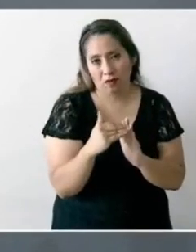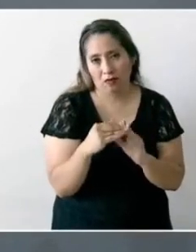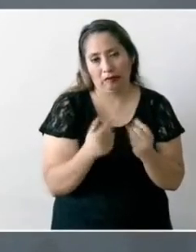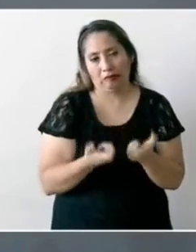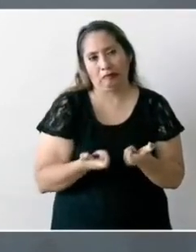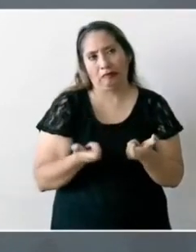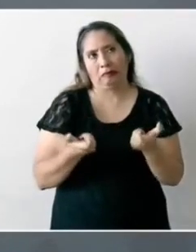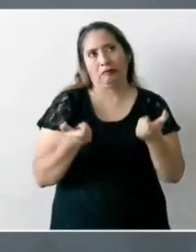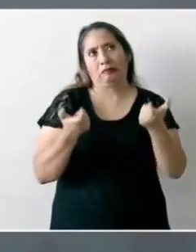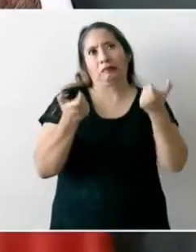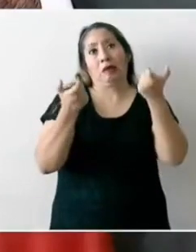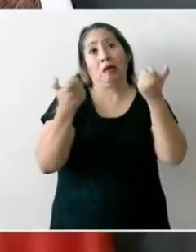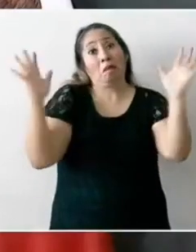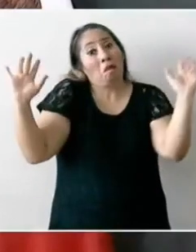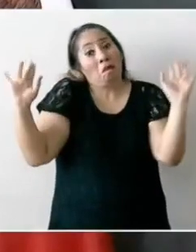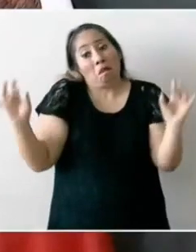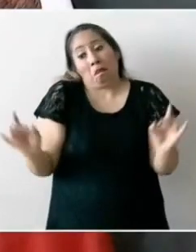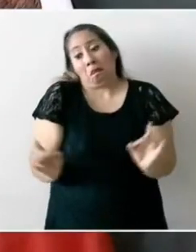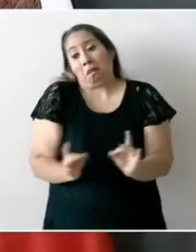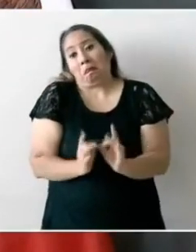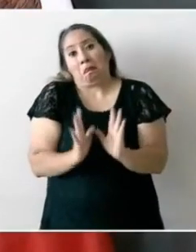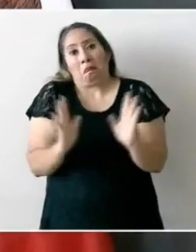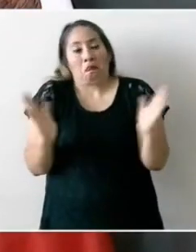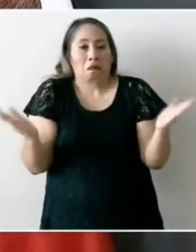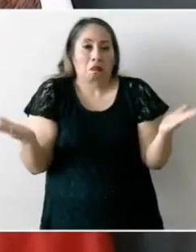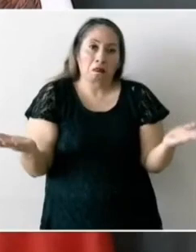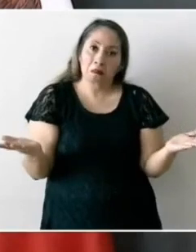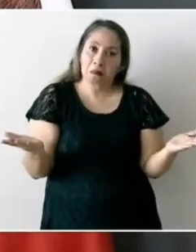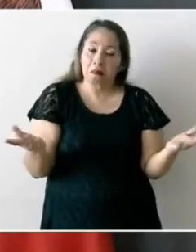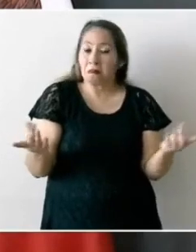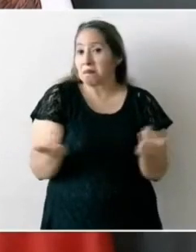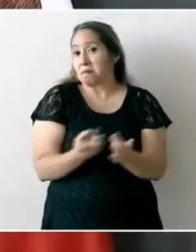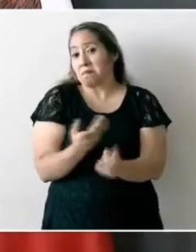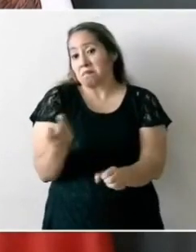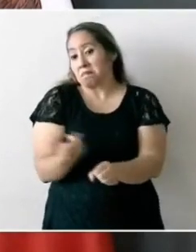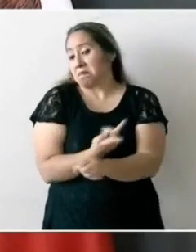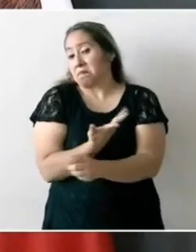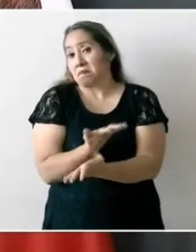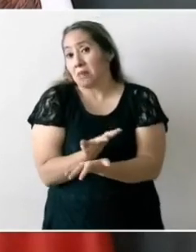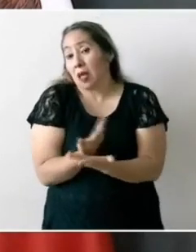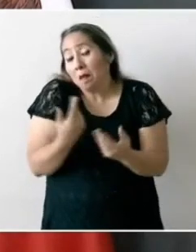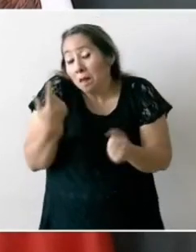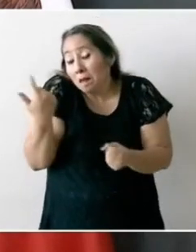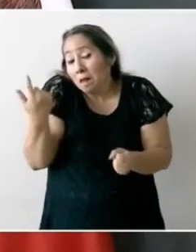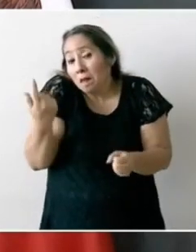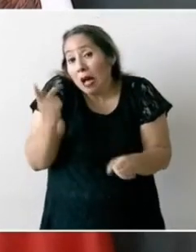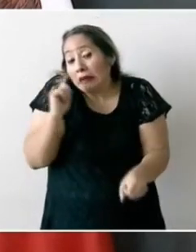Pero ni modo que lo dejáramos como lo encontramos